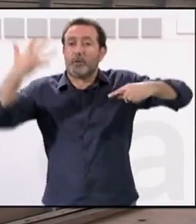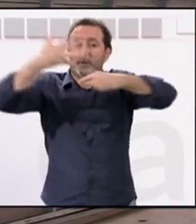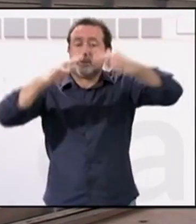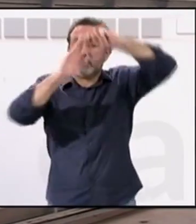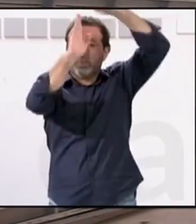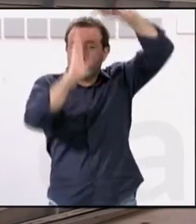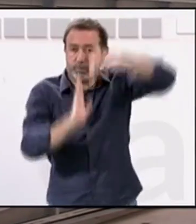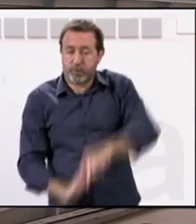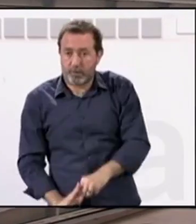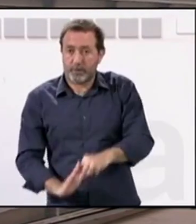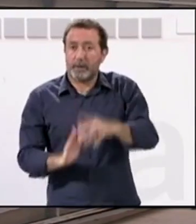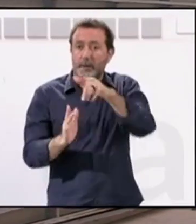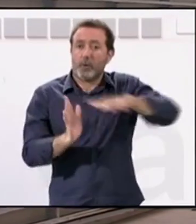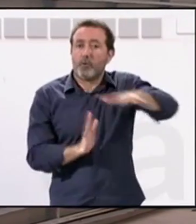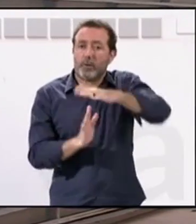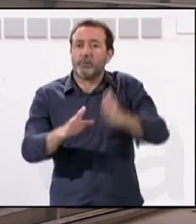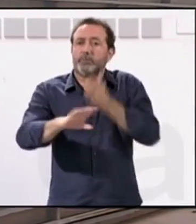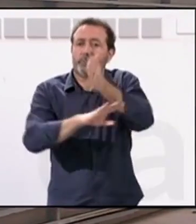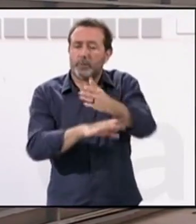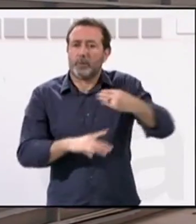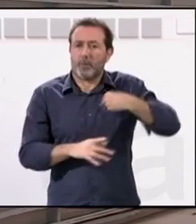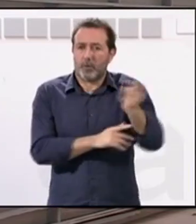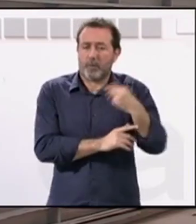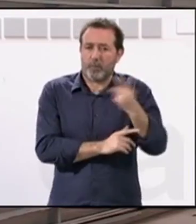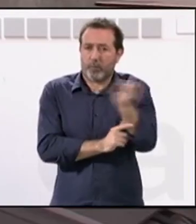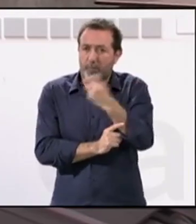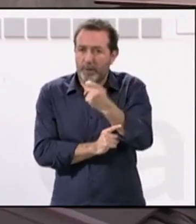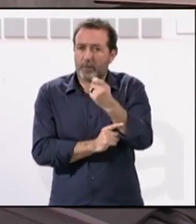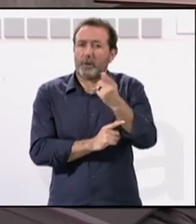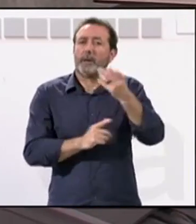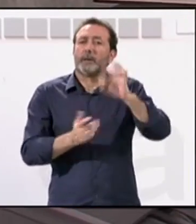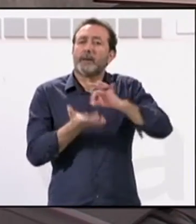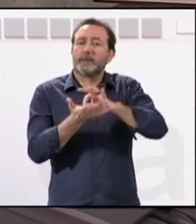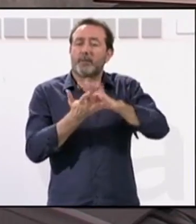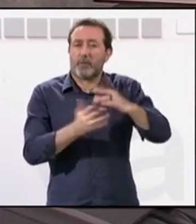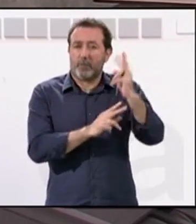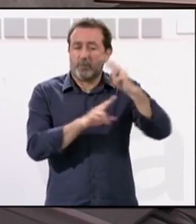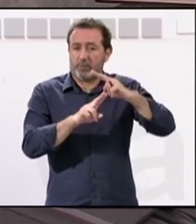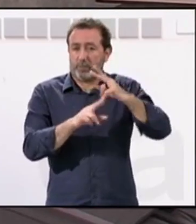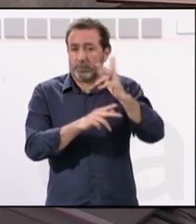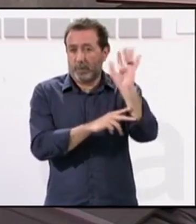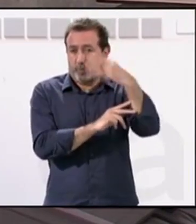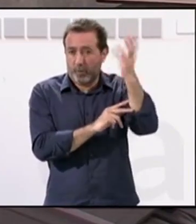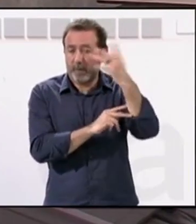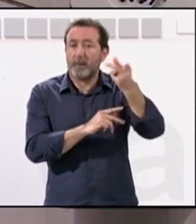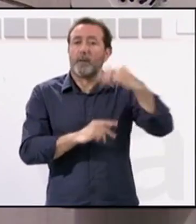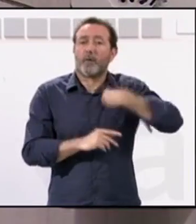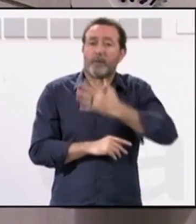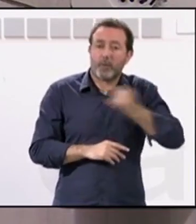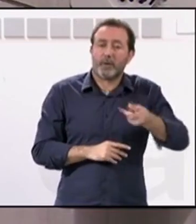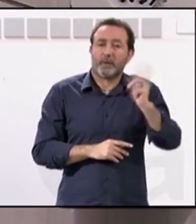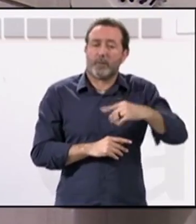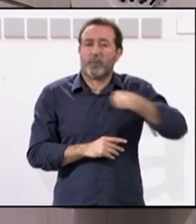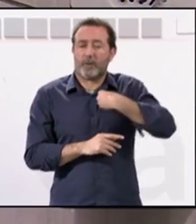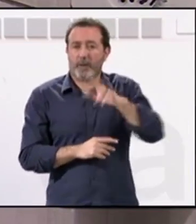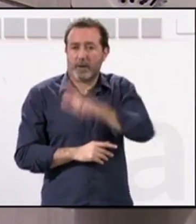planta. Hasta el lugar de los hechos se han desplazado efectivos de bomberos en Málaga, los servicios sanitarios, policía local y policía nacional.